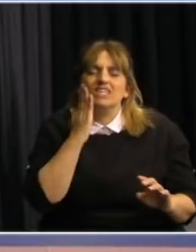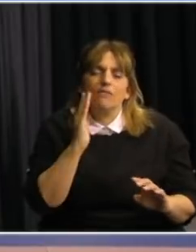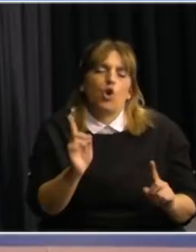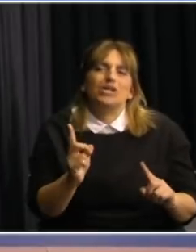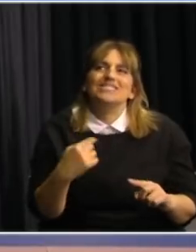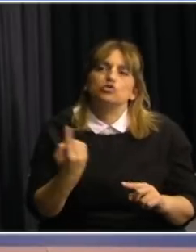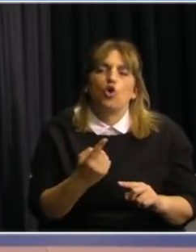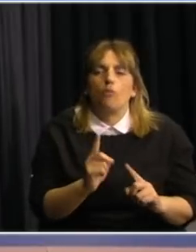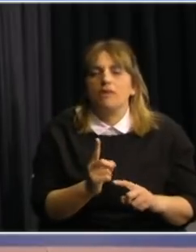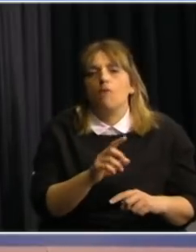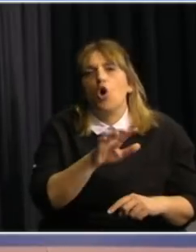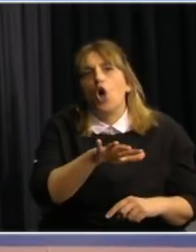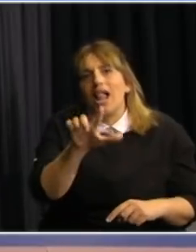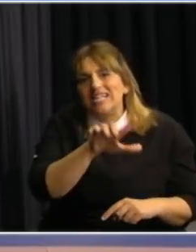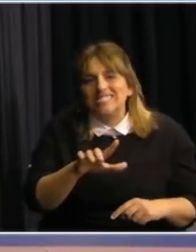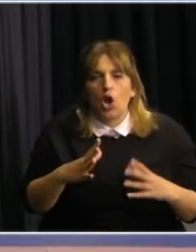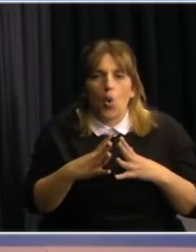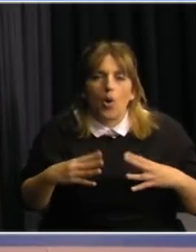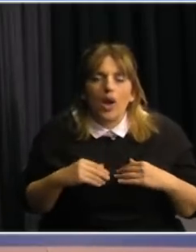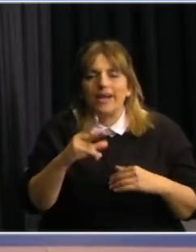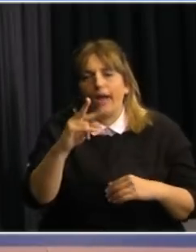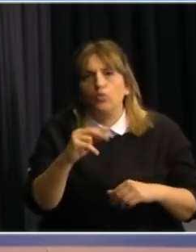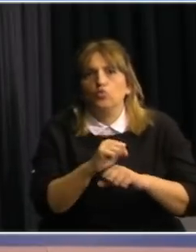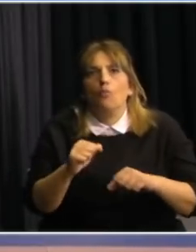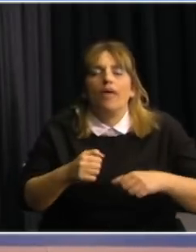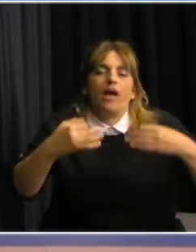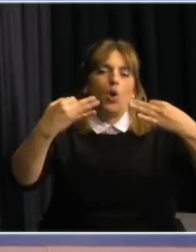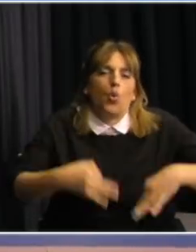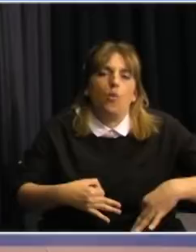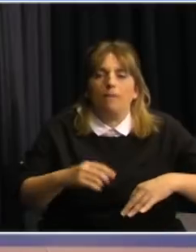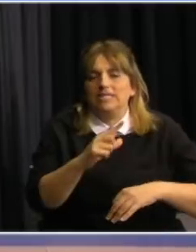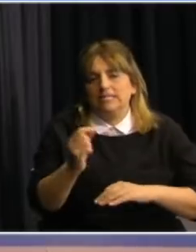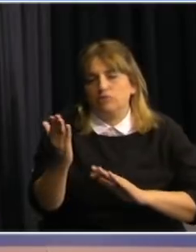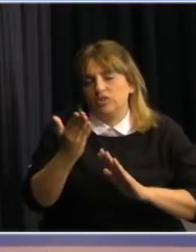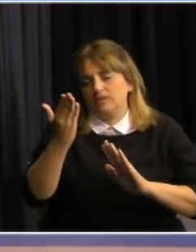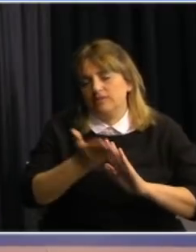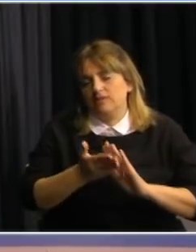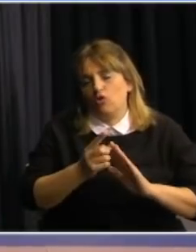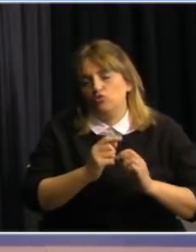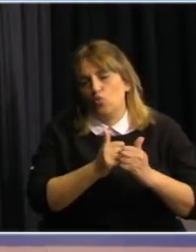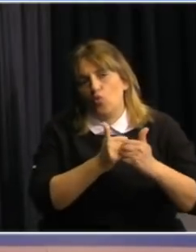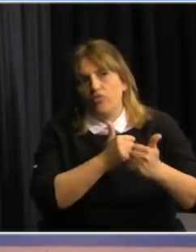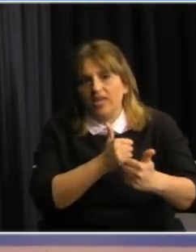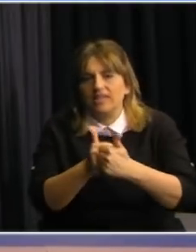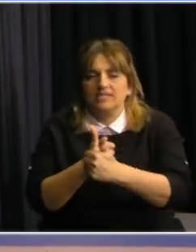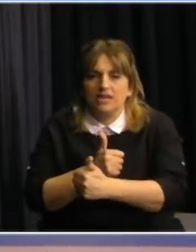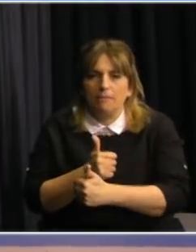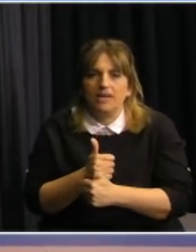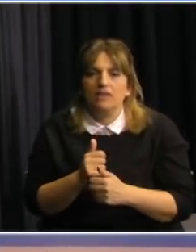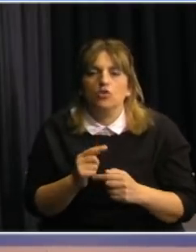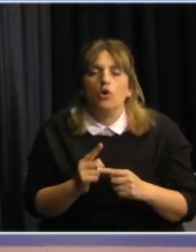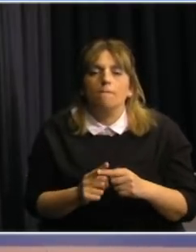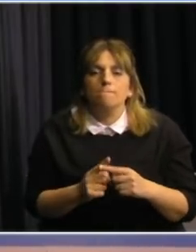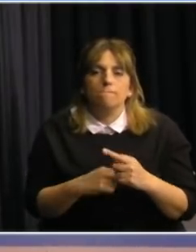centros educativos es fácil llegar al cumplimiento estricto de todas las medidas de mitigación por